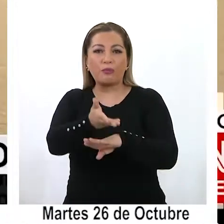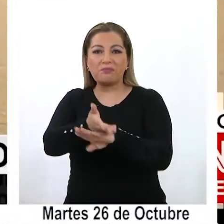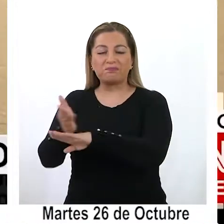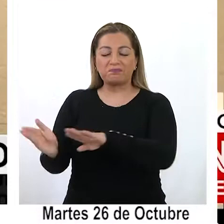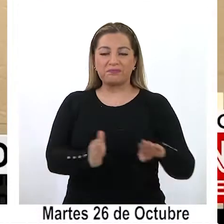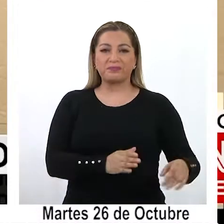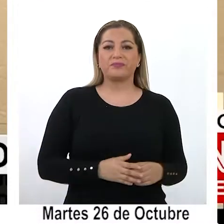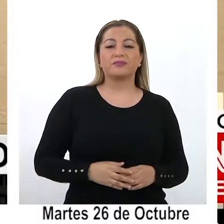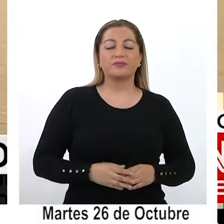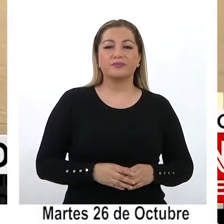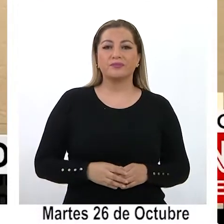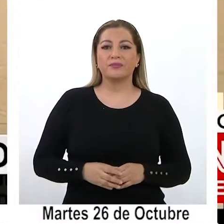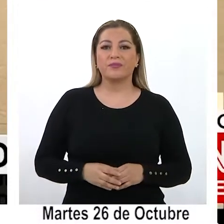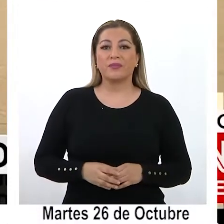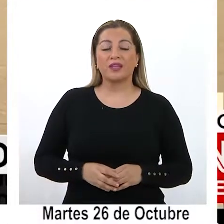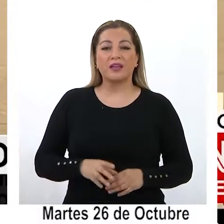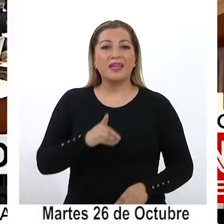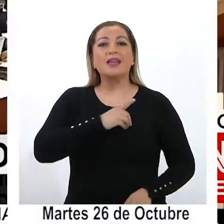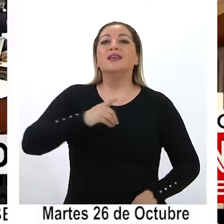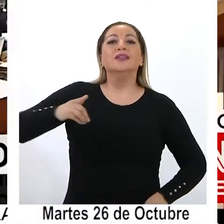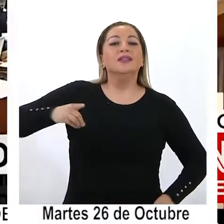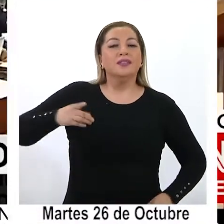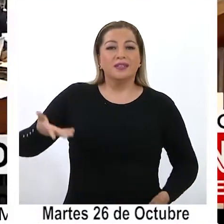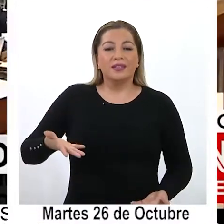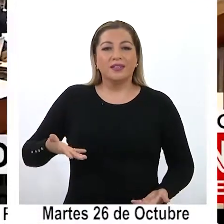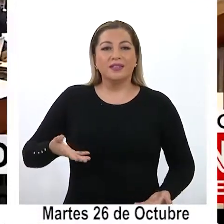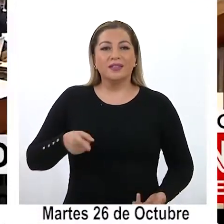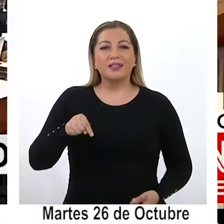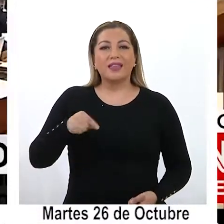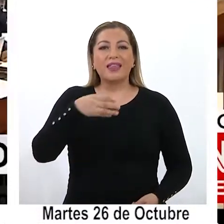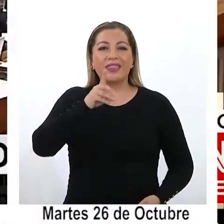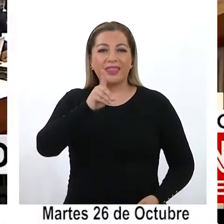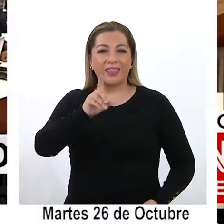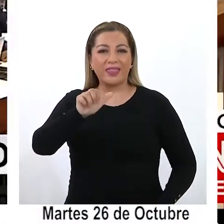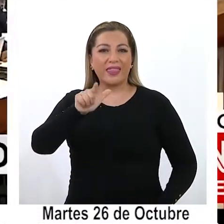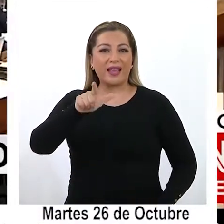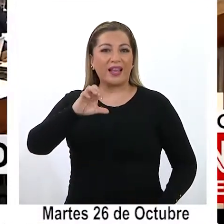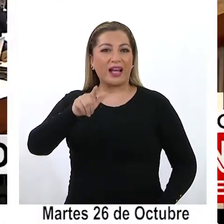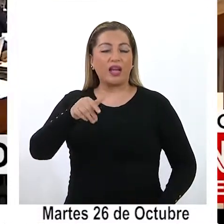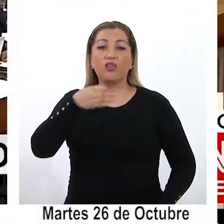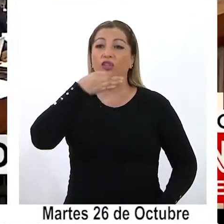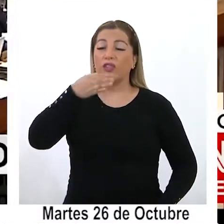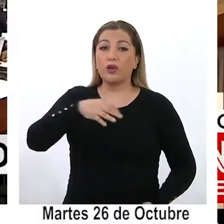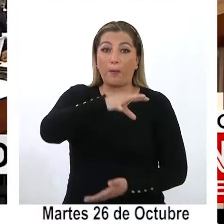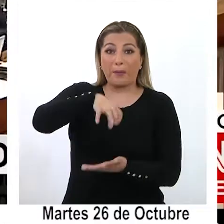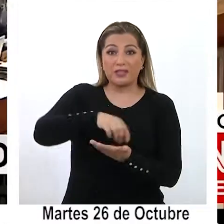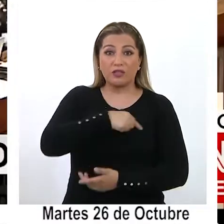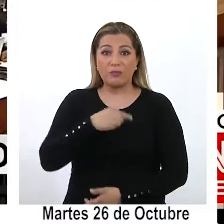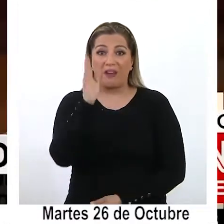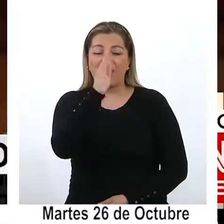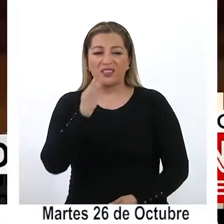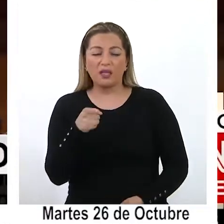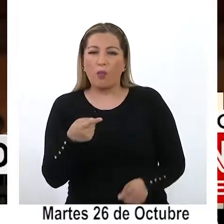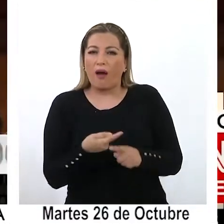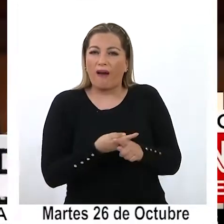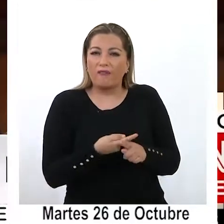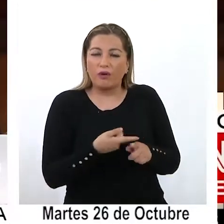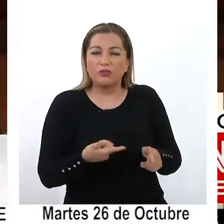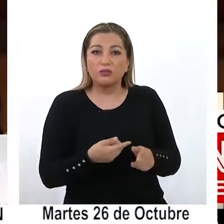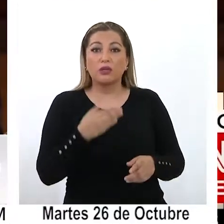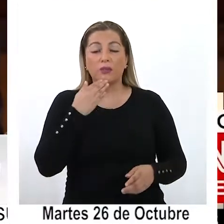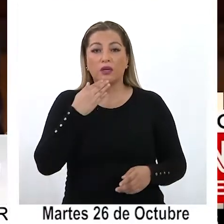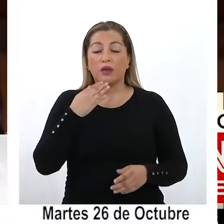Durante la interpelación, Delgado reiteró la existencia de delitos y abusos en Plaza Brasil, como el